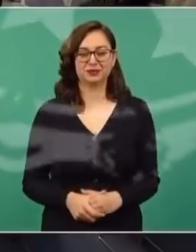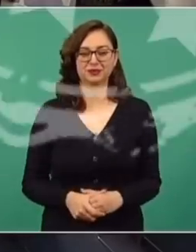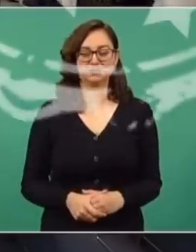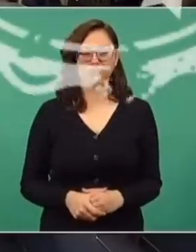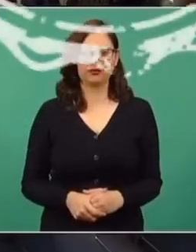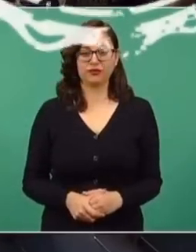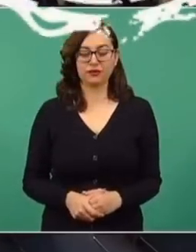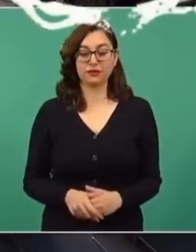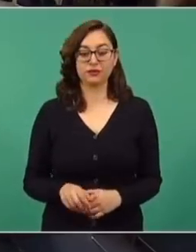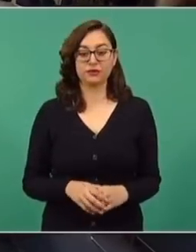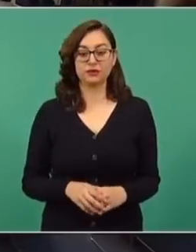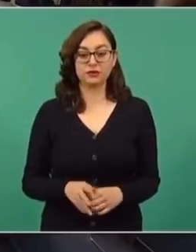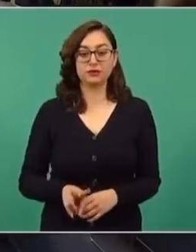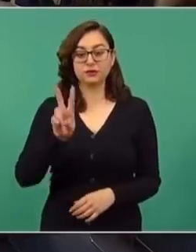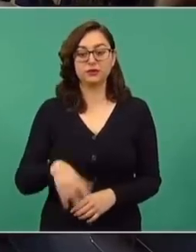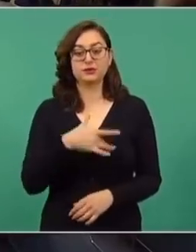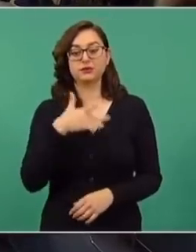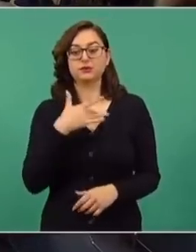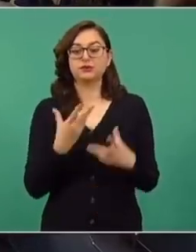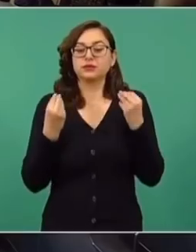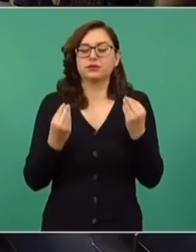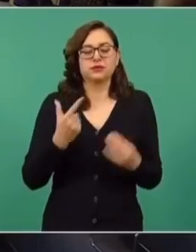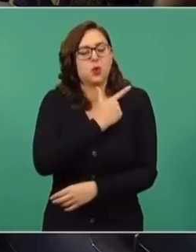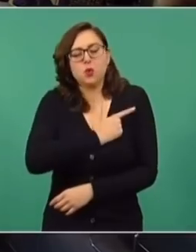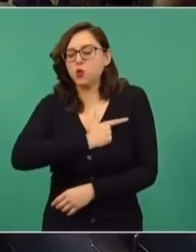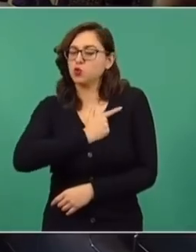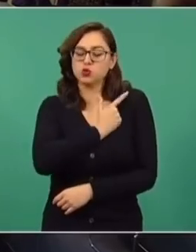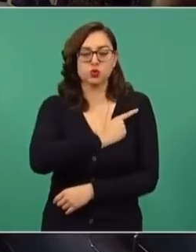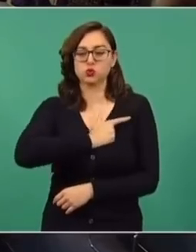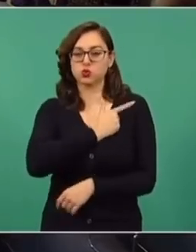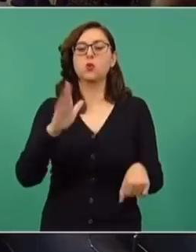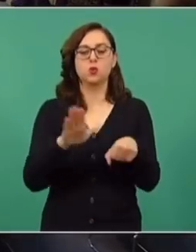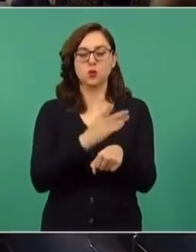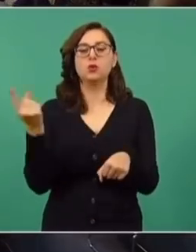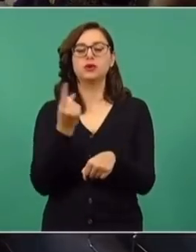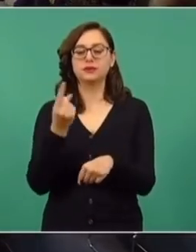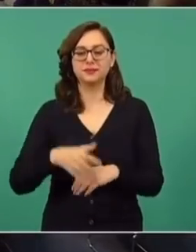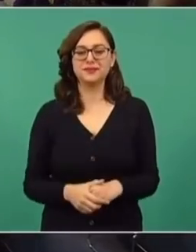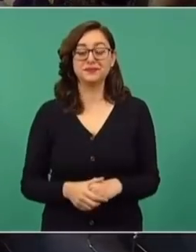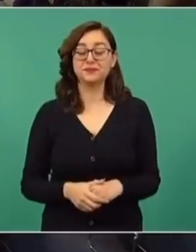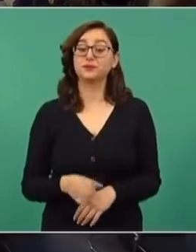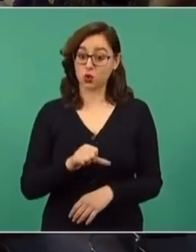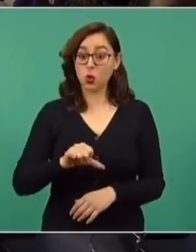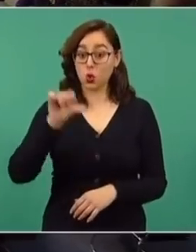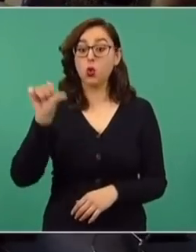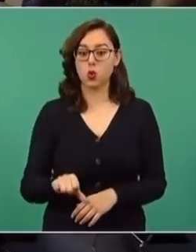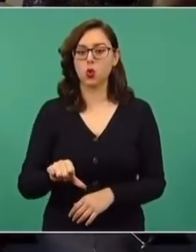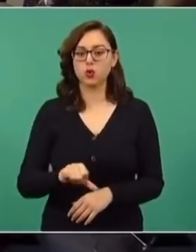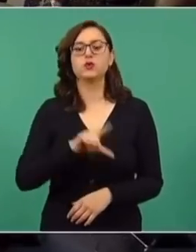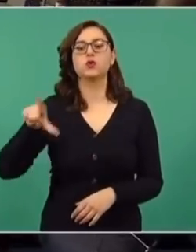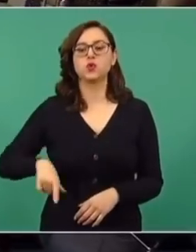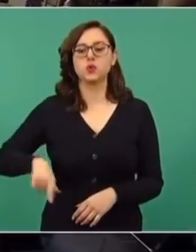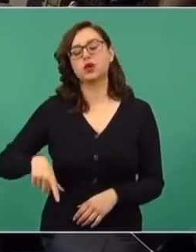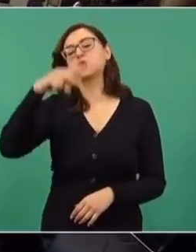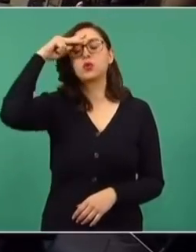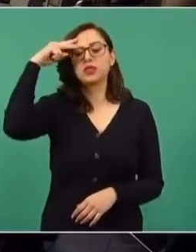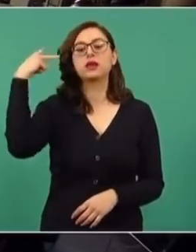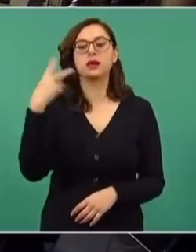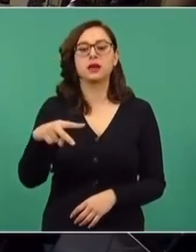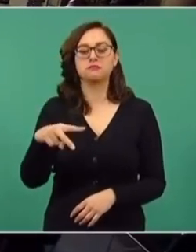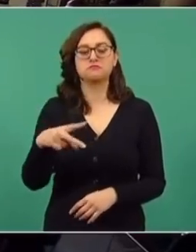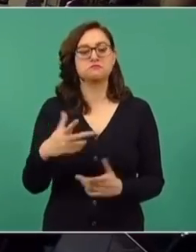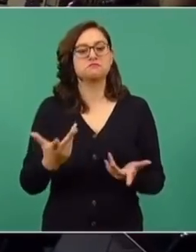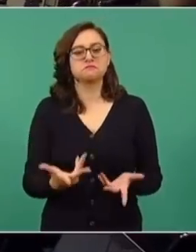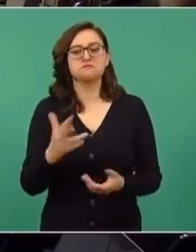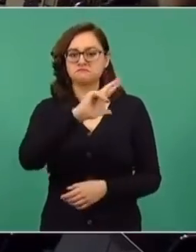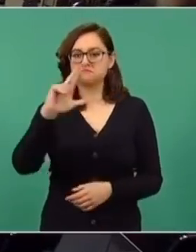Nos da mucho gusto que el día de hoy el Gobierno de México haga un reconocimiento